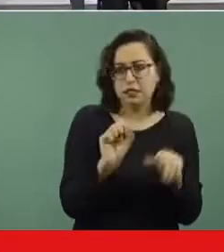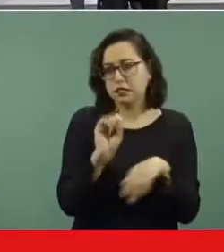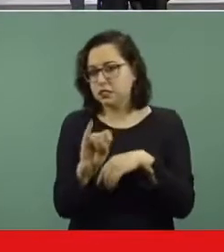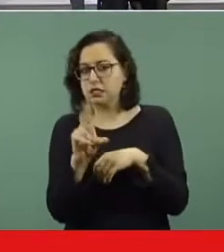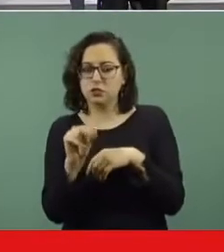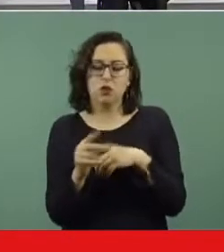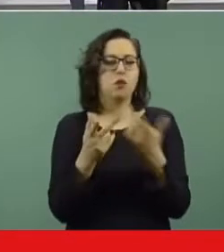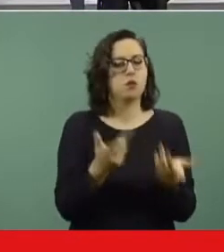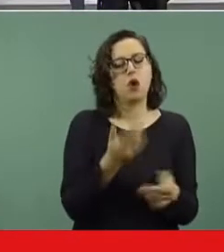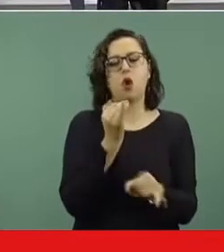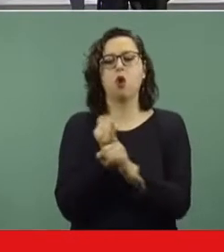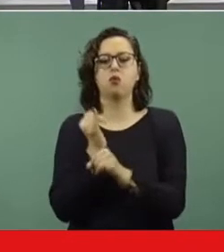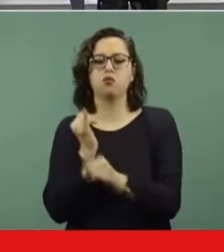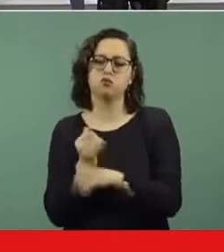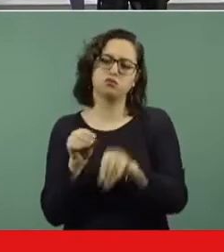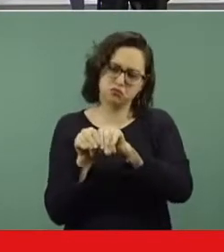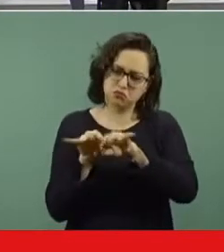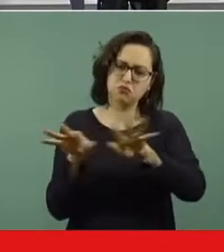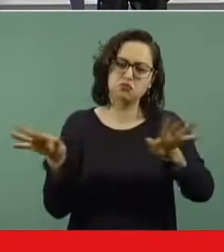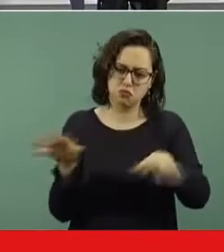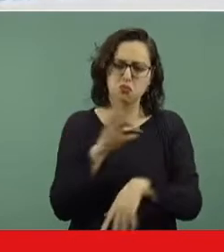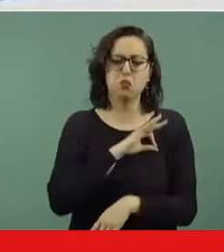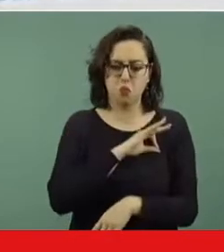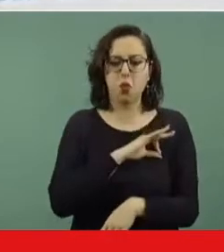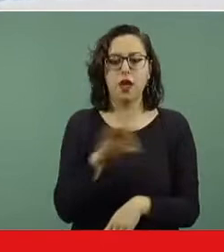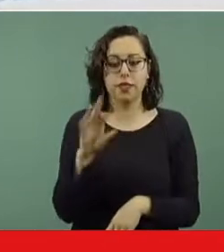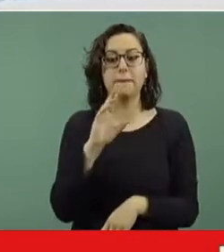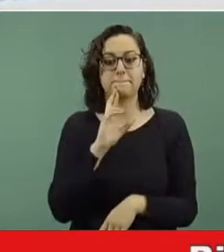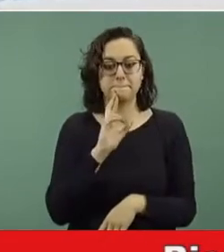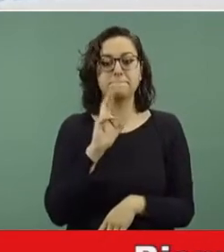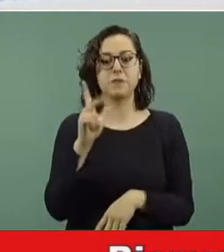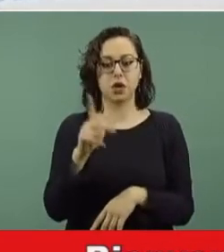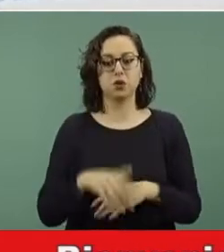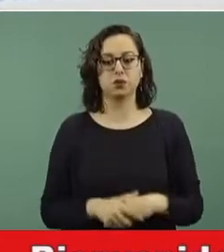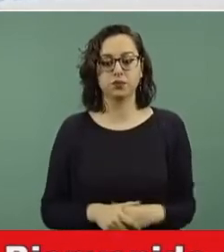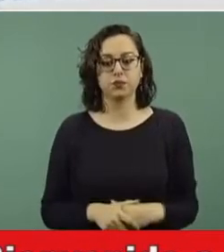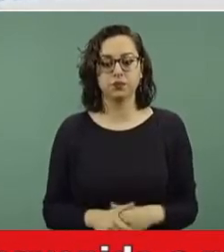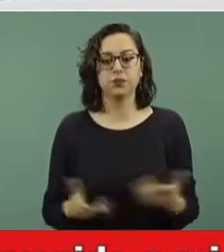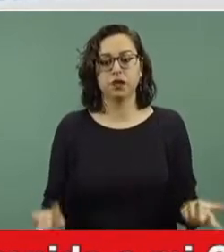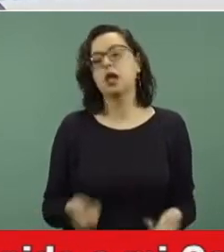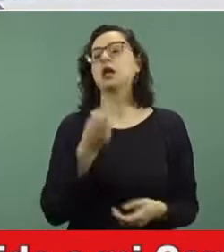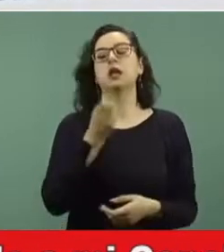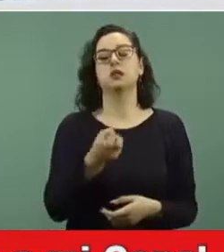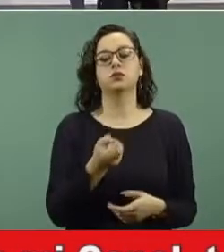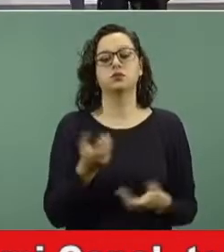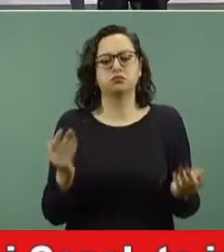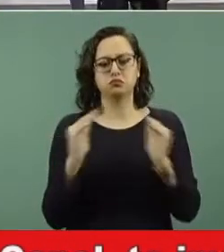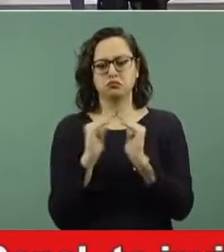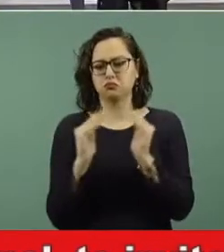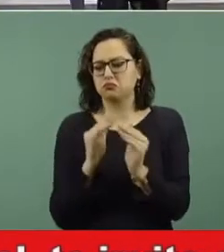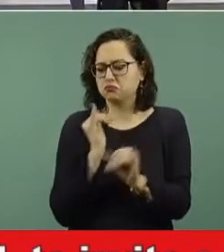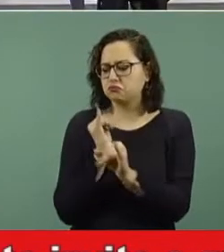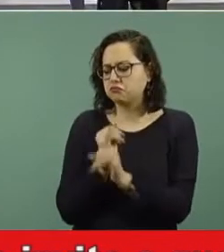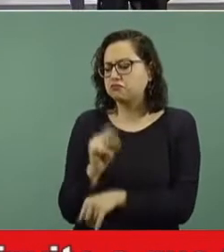a través de servicios de comunicación sus eventos religiosos. Entonces, mejor hacerlo desde casa y desde